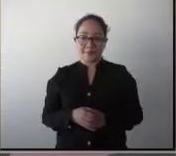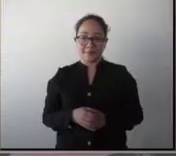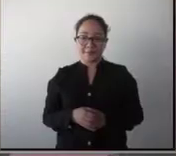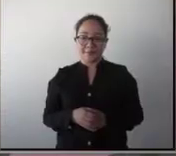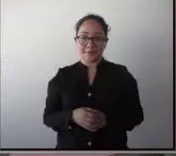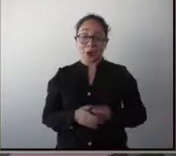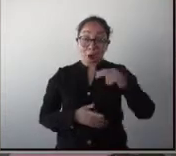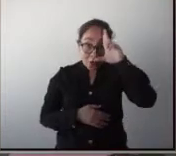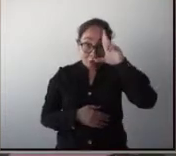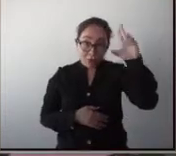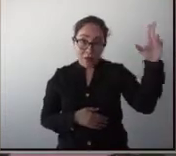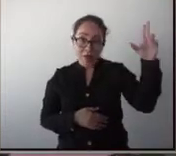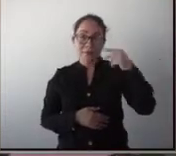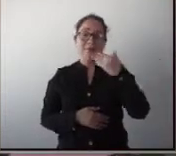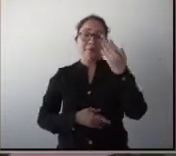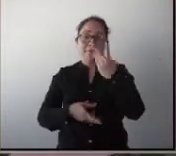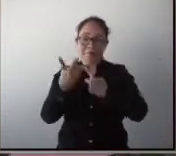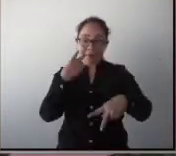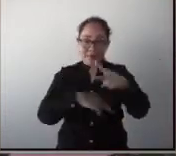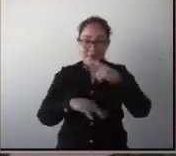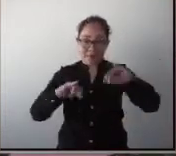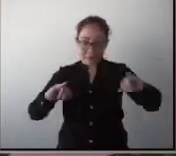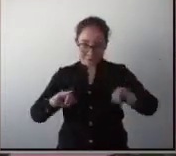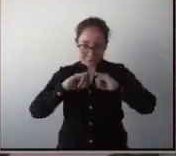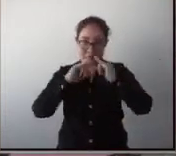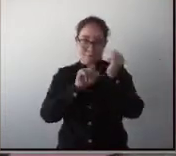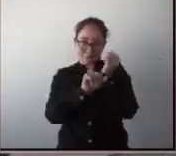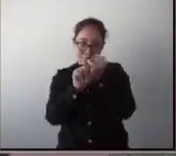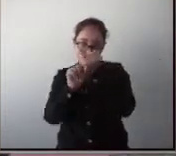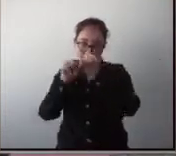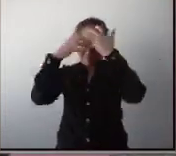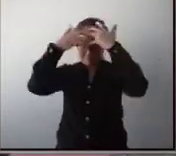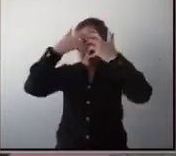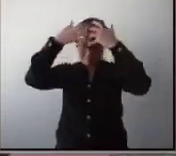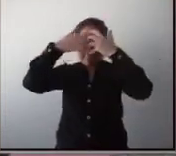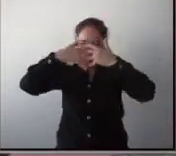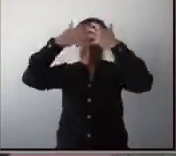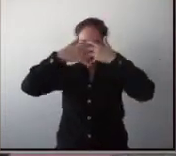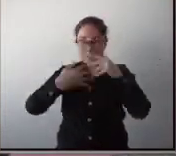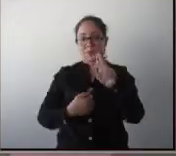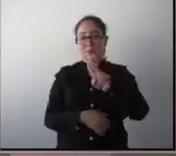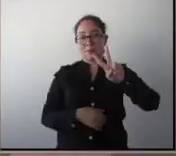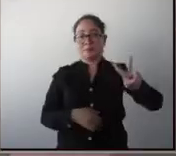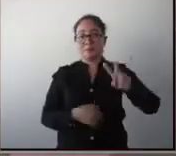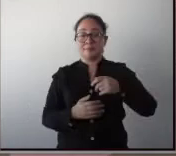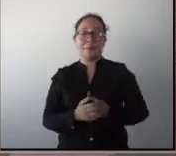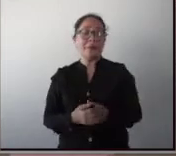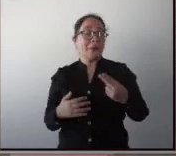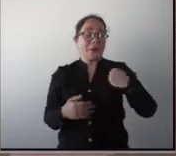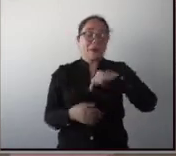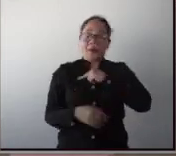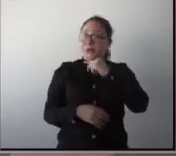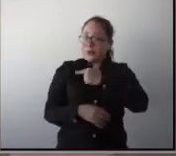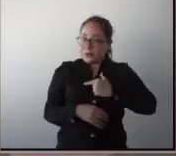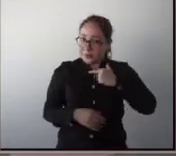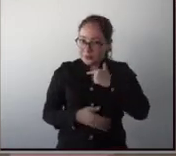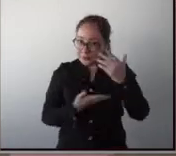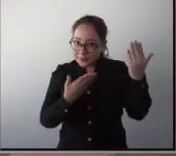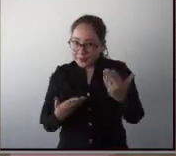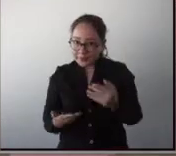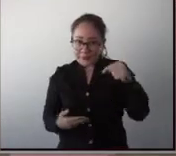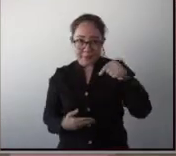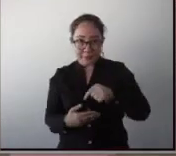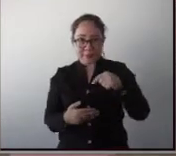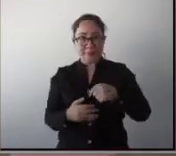Hola bienvenidos al instituto de investigaciones cerebrales de la universidad veracruzana para nosotros es un placer recibirlo en nuestra casa